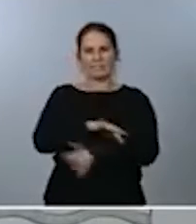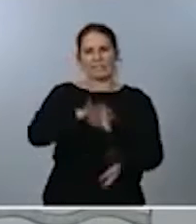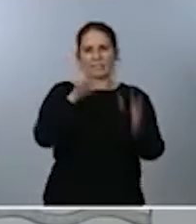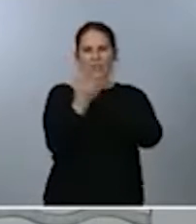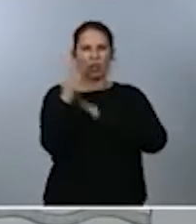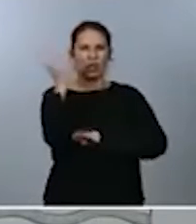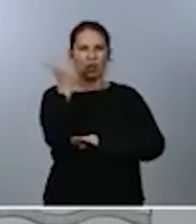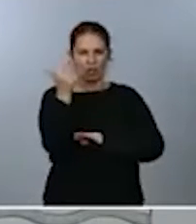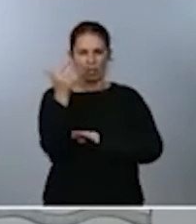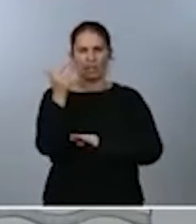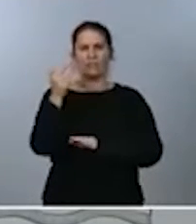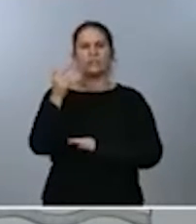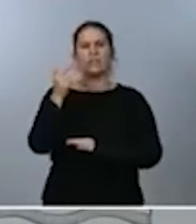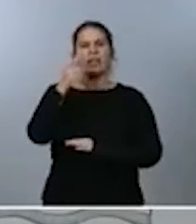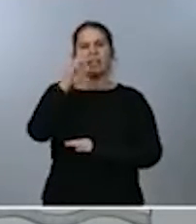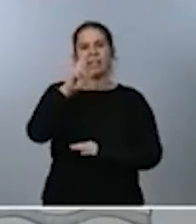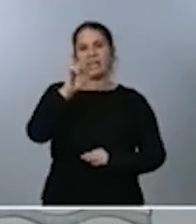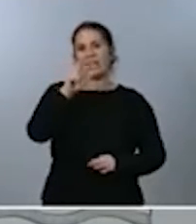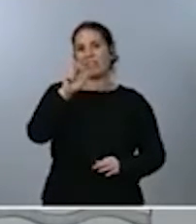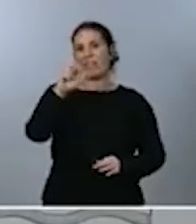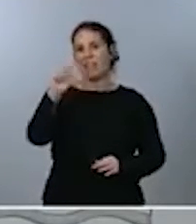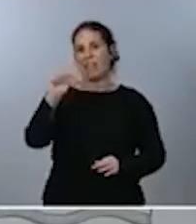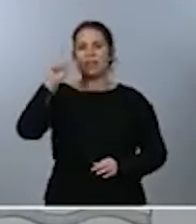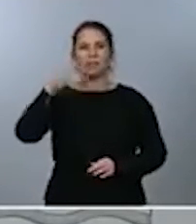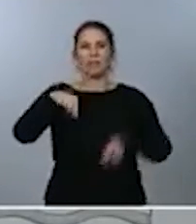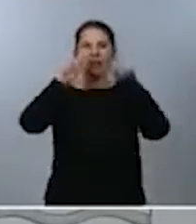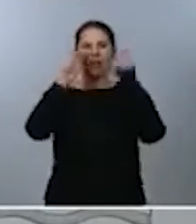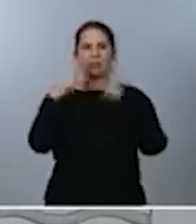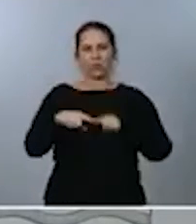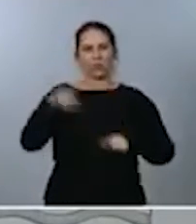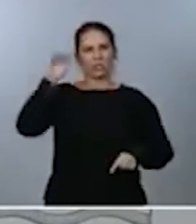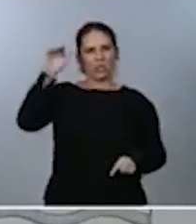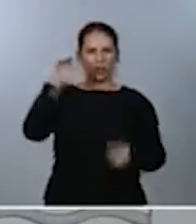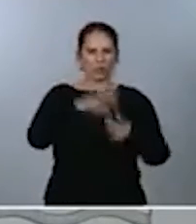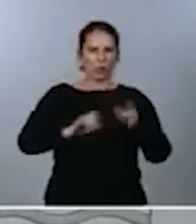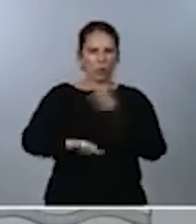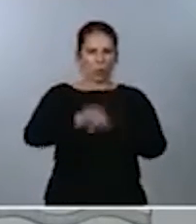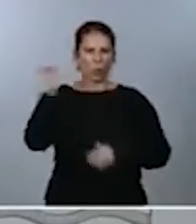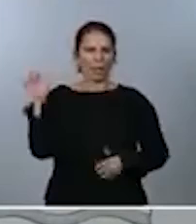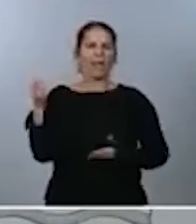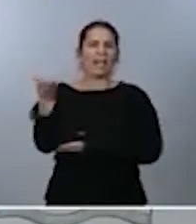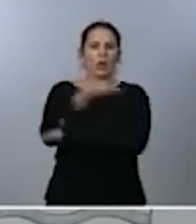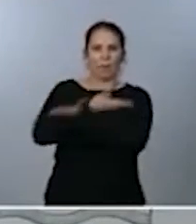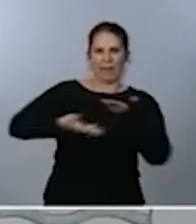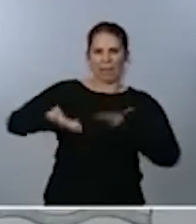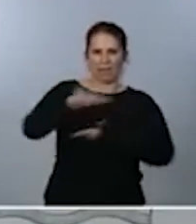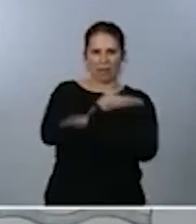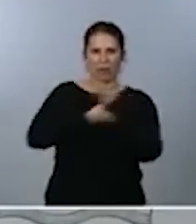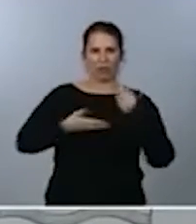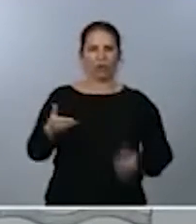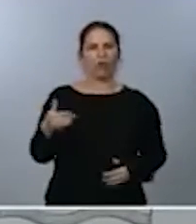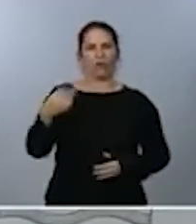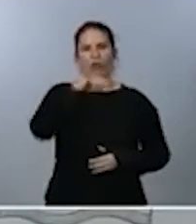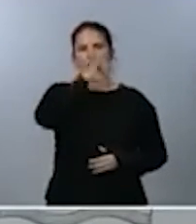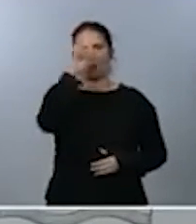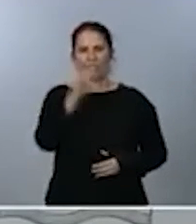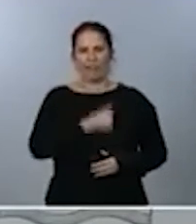Rivera, y la ministra, como no, de Asuntos Exteriores, Unión Europea y Cooperación Arancha González-Laya.